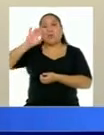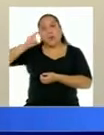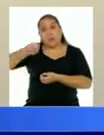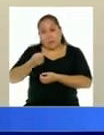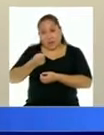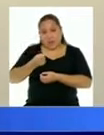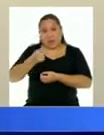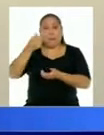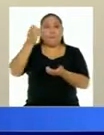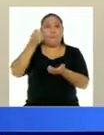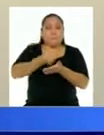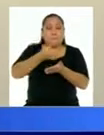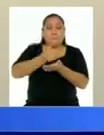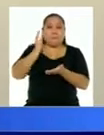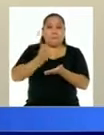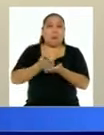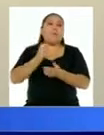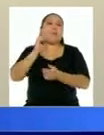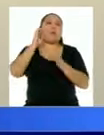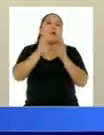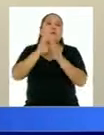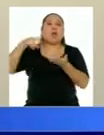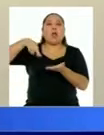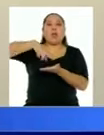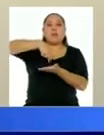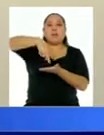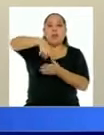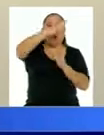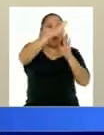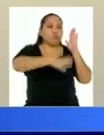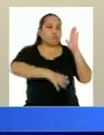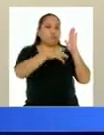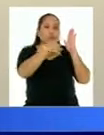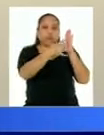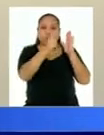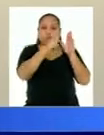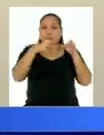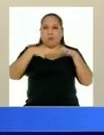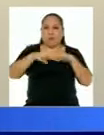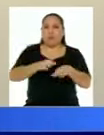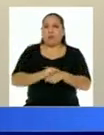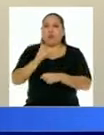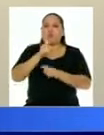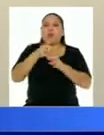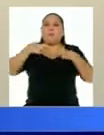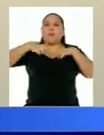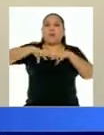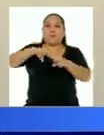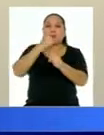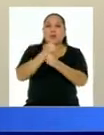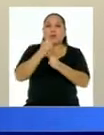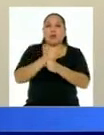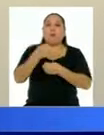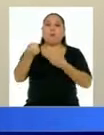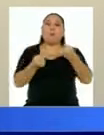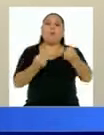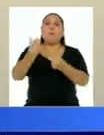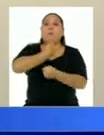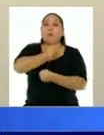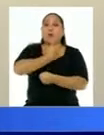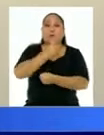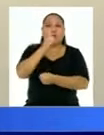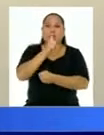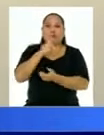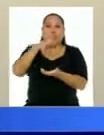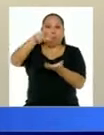quienes cometieron infracciones como transitar por la calle en horarios no permitidos y sin pase laboral, circular en vehículo particular sin